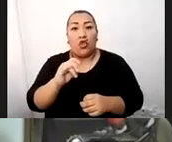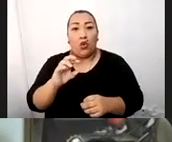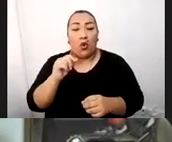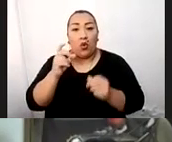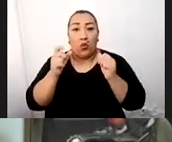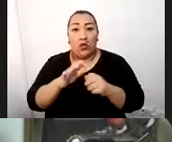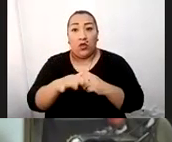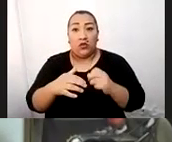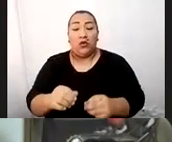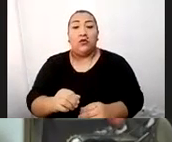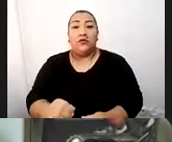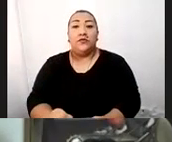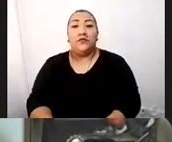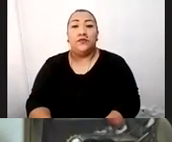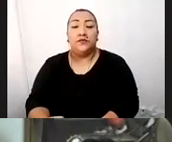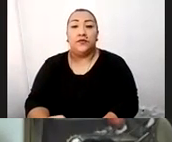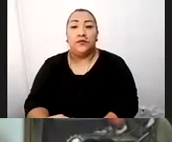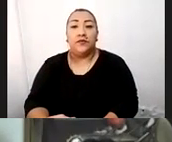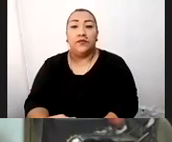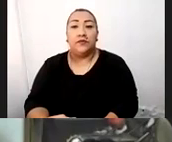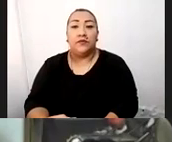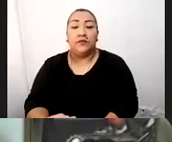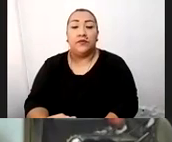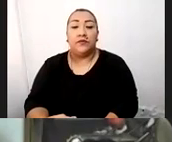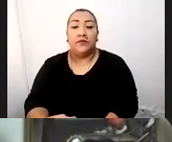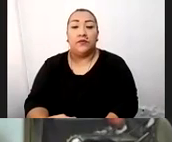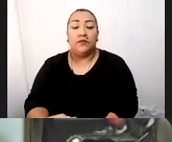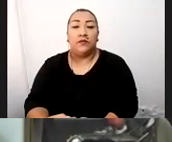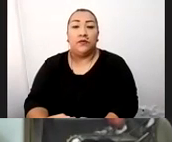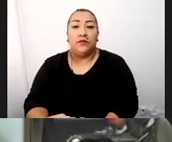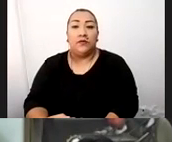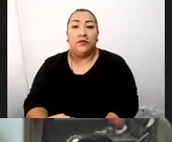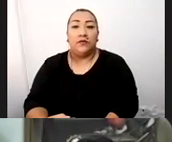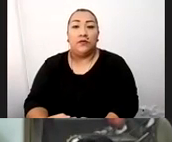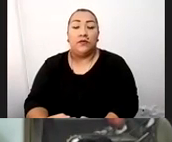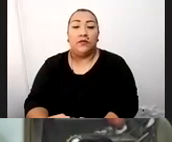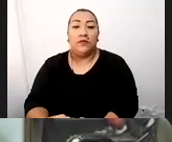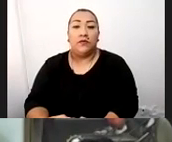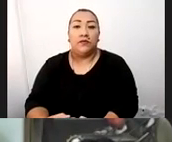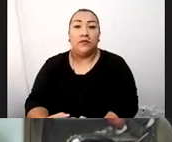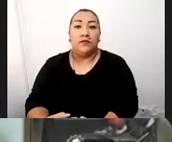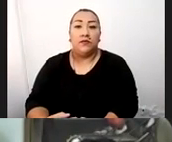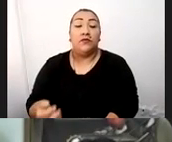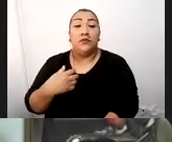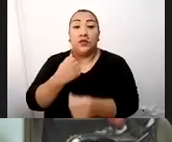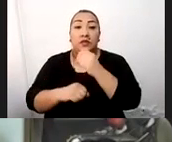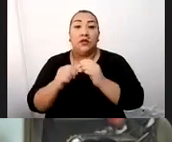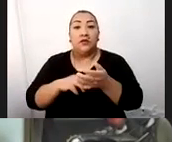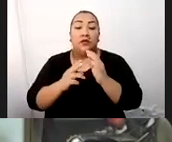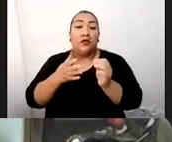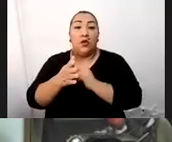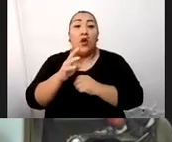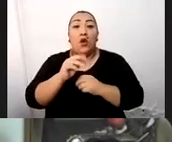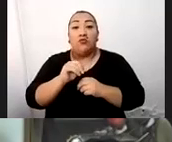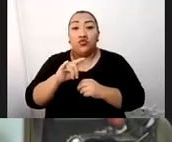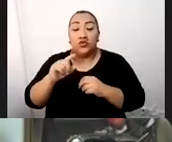Nuestros hijos están bastante seguros, y pueden visitar aquellos lugares donde normalmente no pueden acceder. Estamos hablando de museos, de